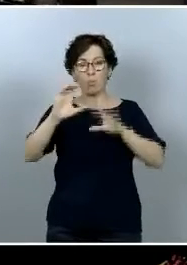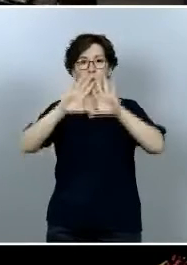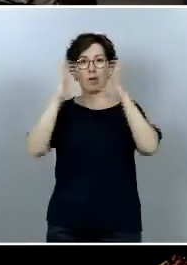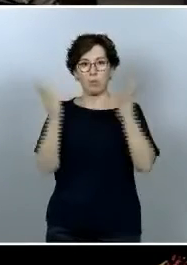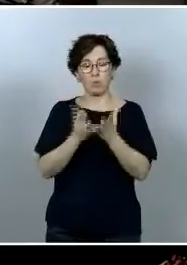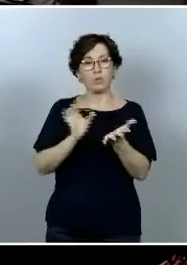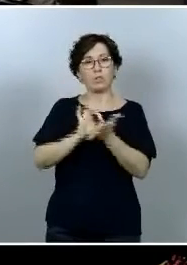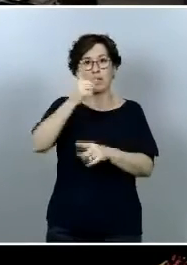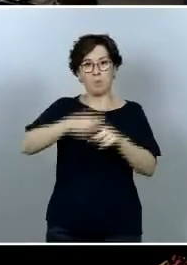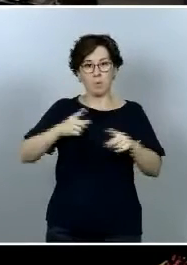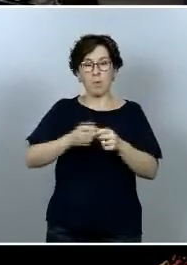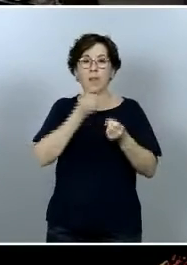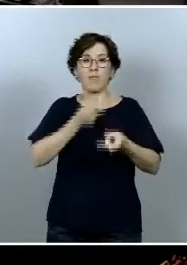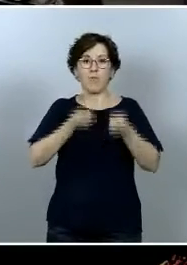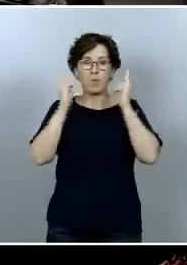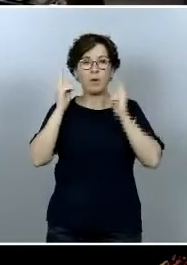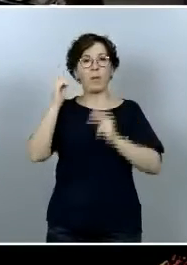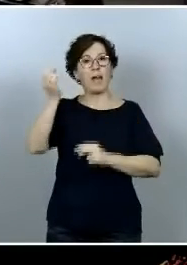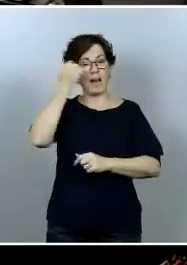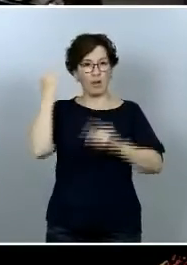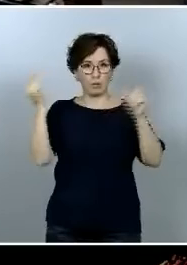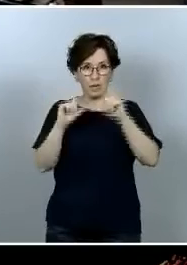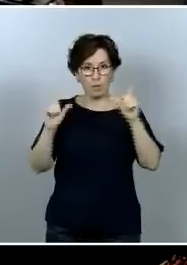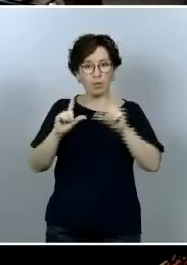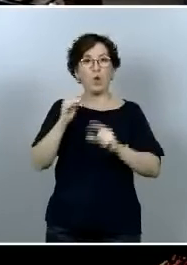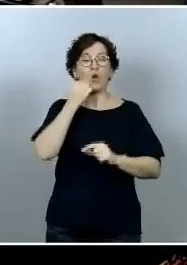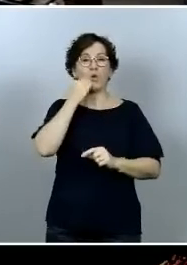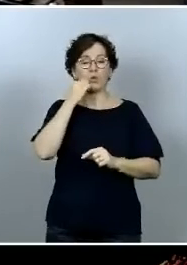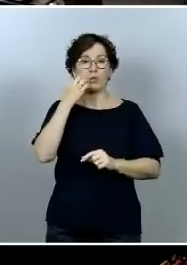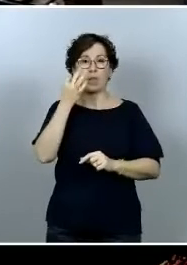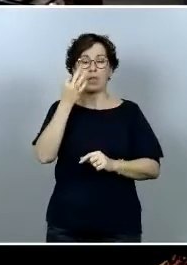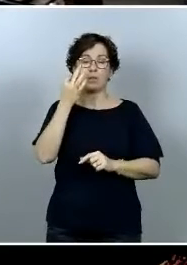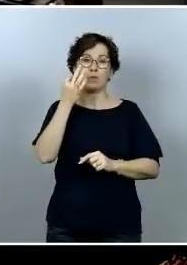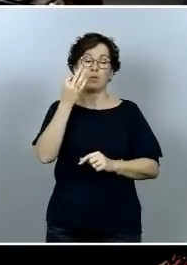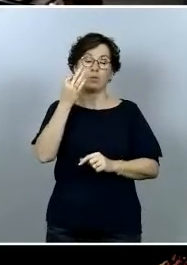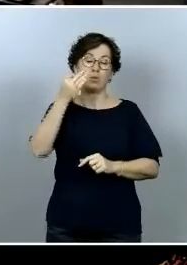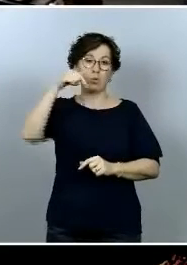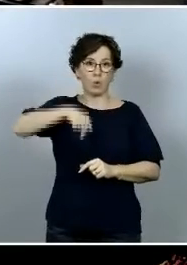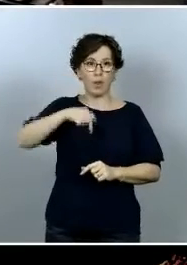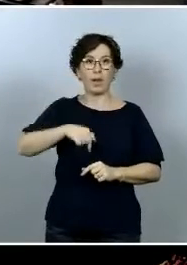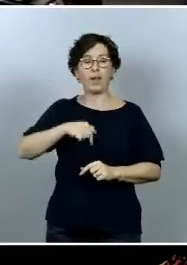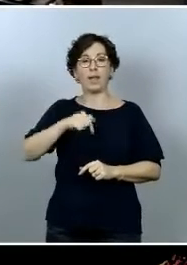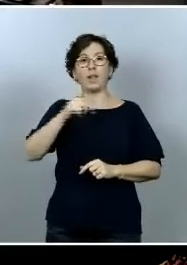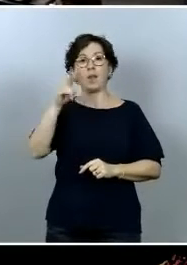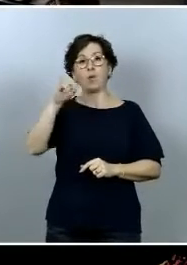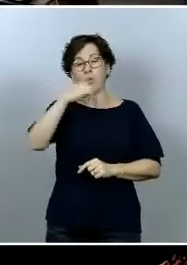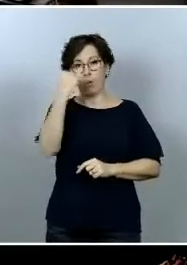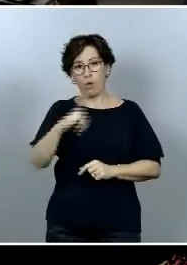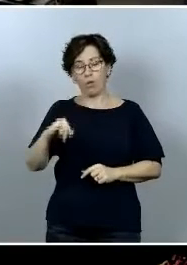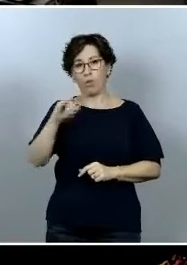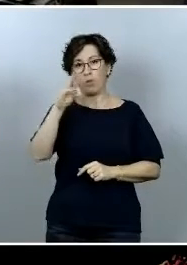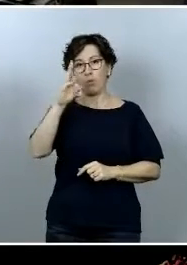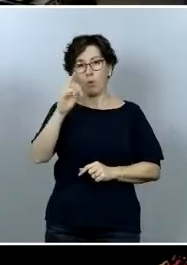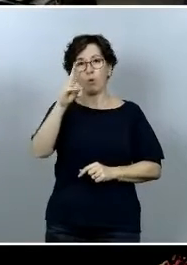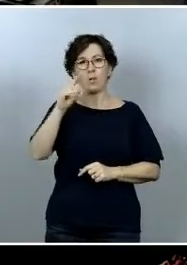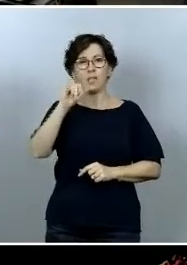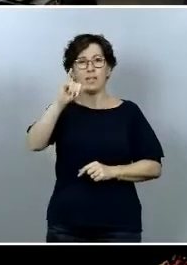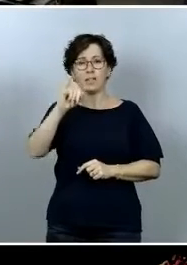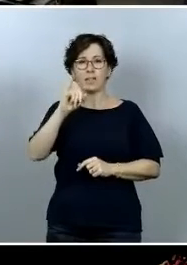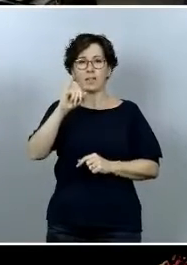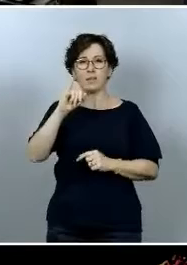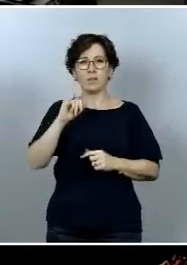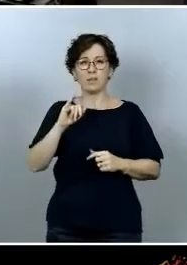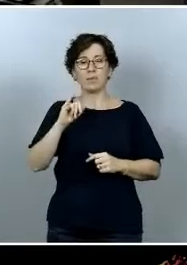Infolibre Aragón Televisión Rusia Today Voz Populi y Canal Extremadura comenzamos si les parece por Antena 3